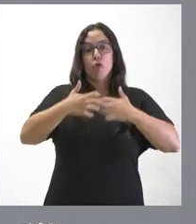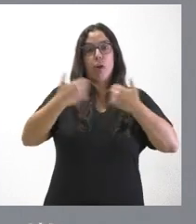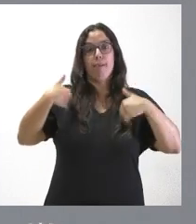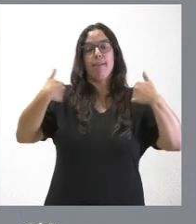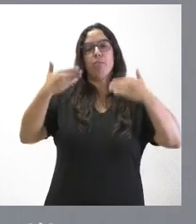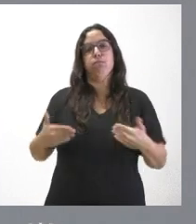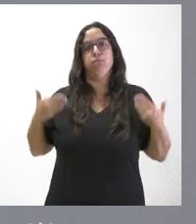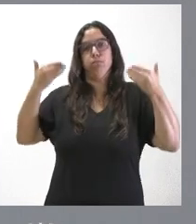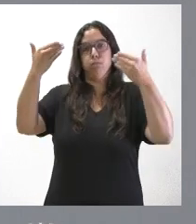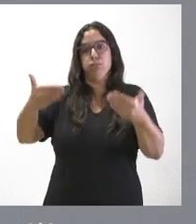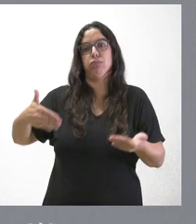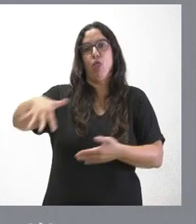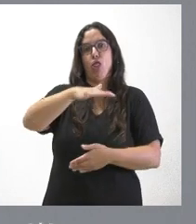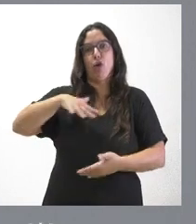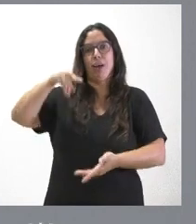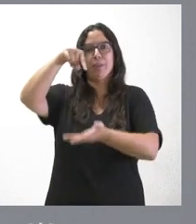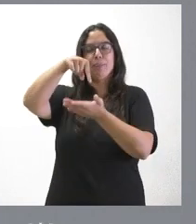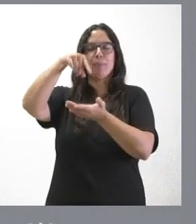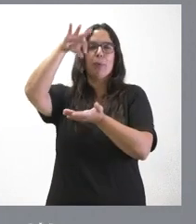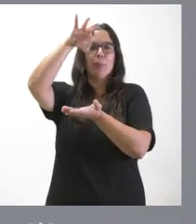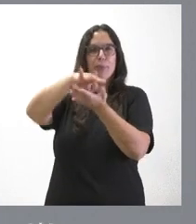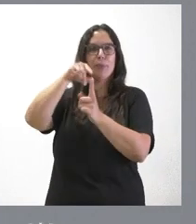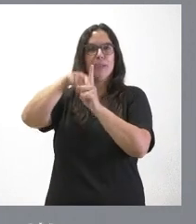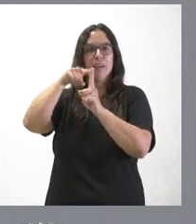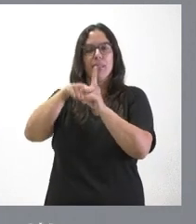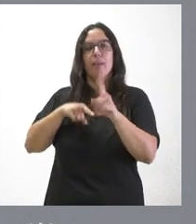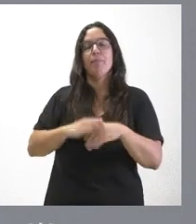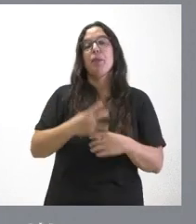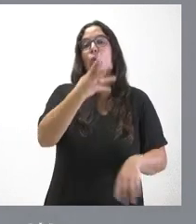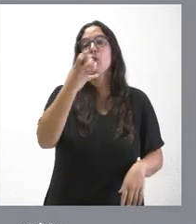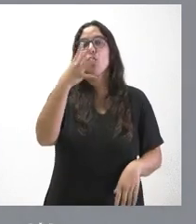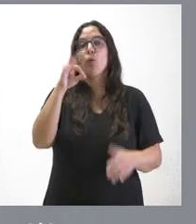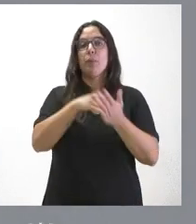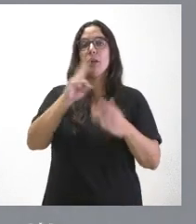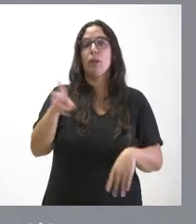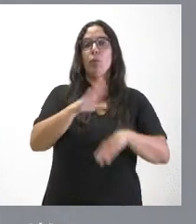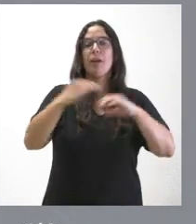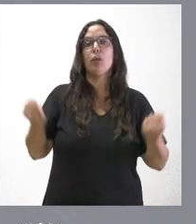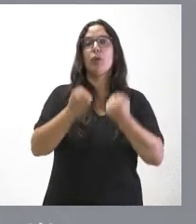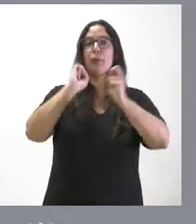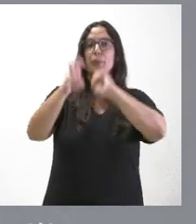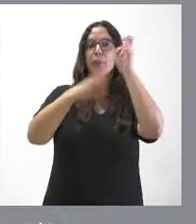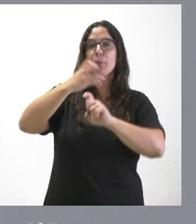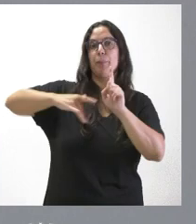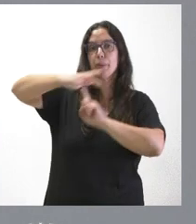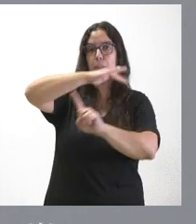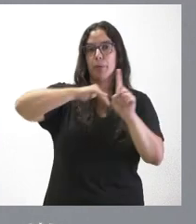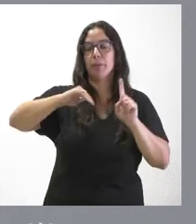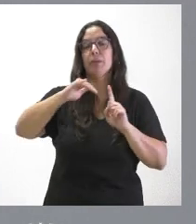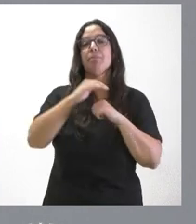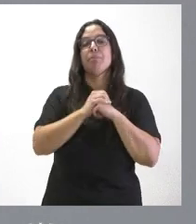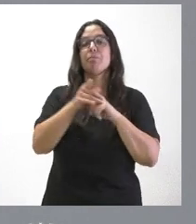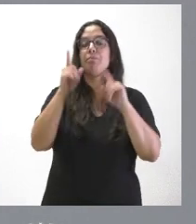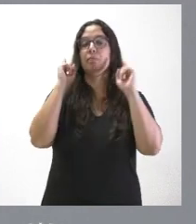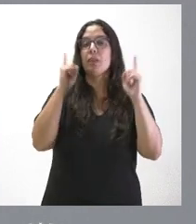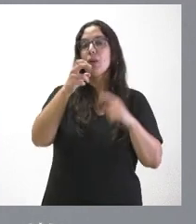de esta base operativa con esta nueva inversión. 450.000 euros para actuaciones de restauración ambiental. En este caso,